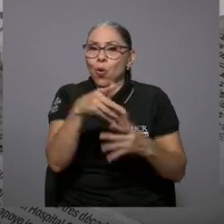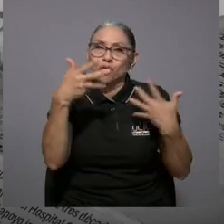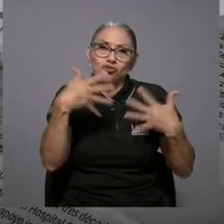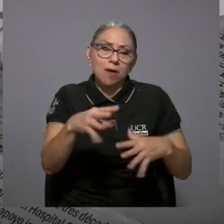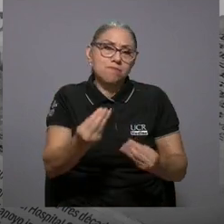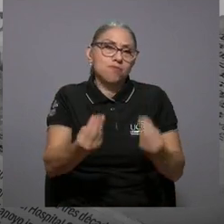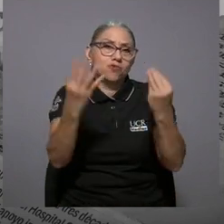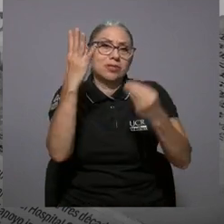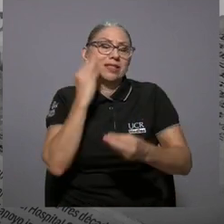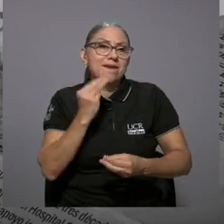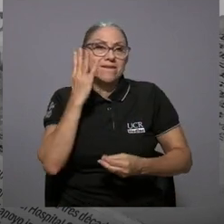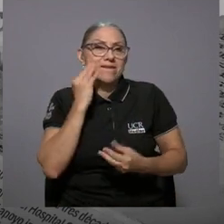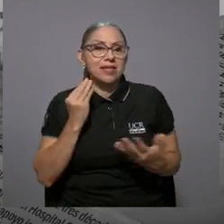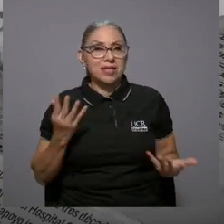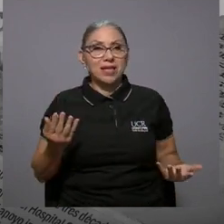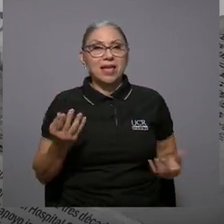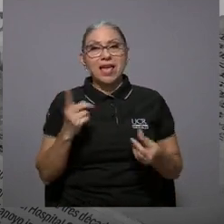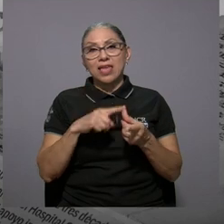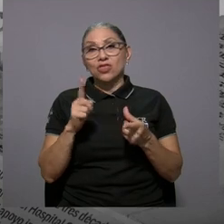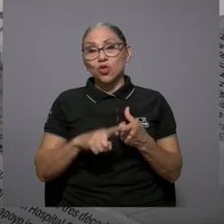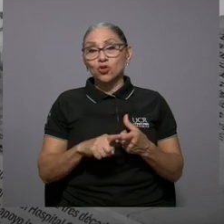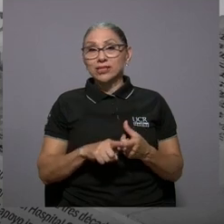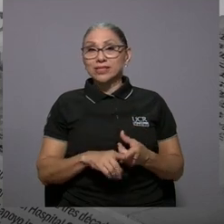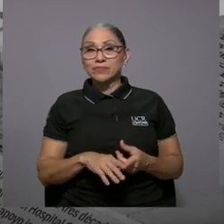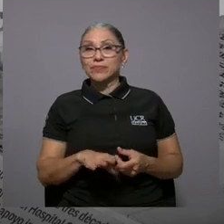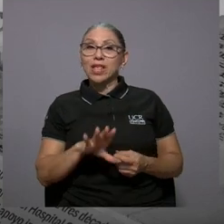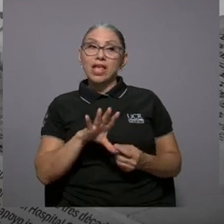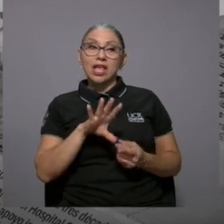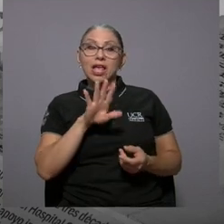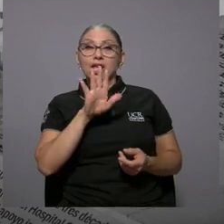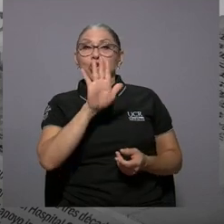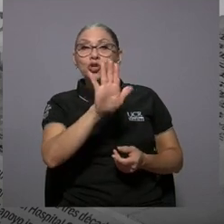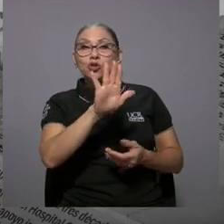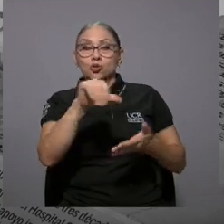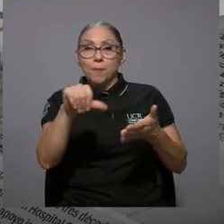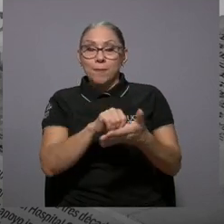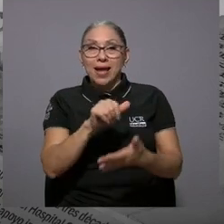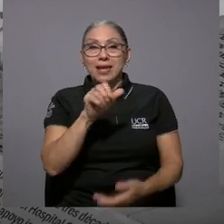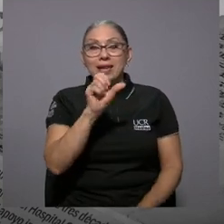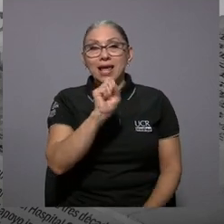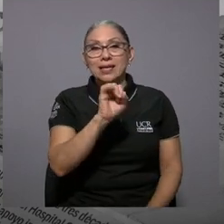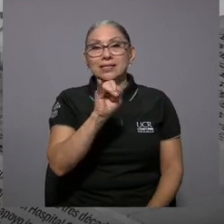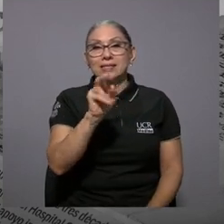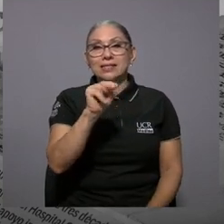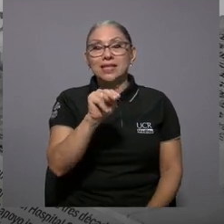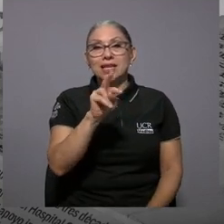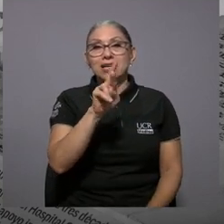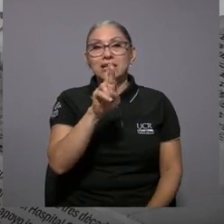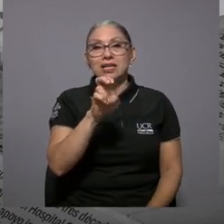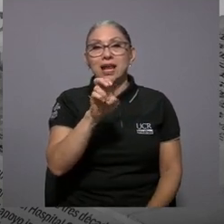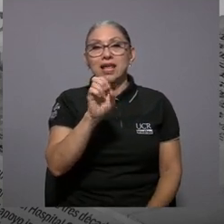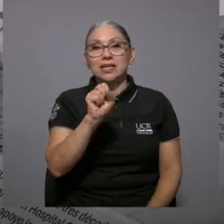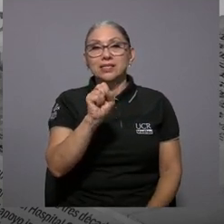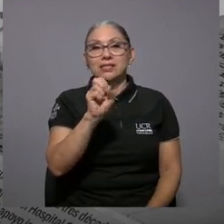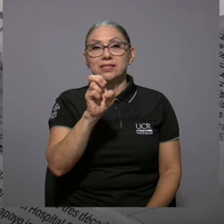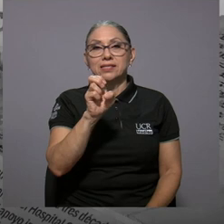cosas y no es toda una trayectoria así que nada más la página de ella de su sitio sin reservas